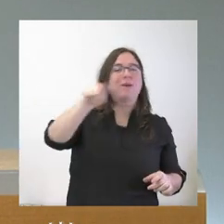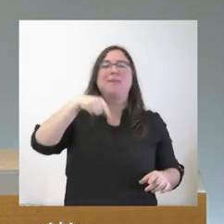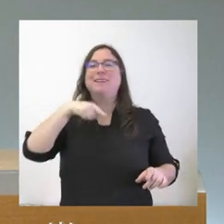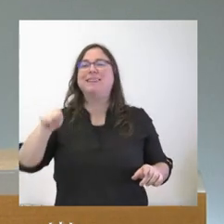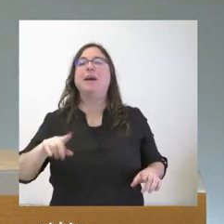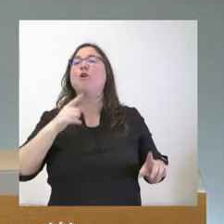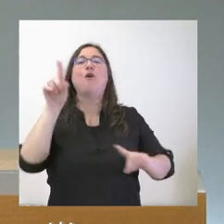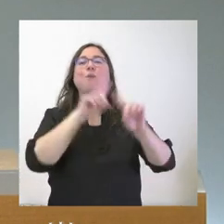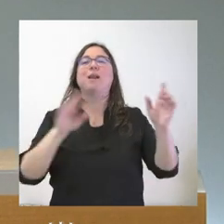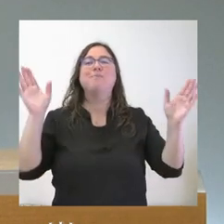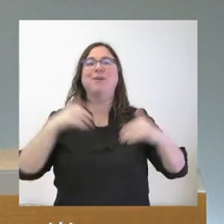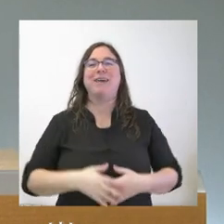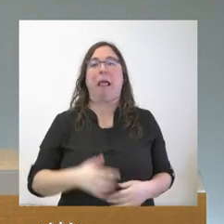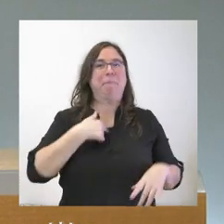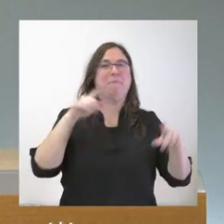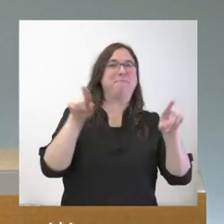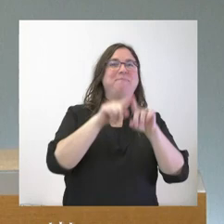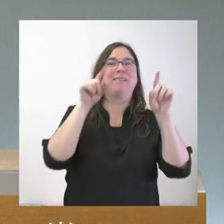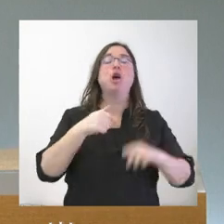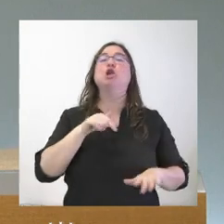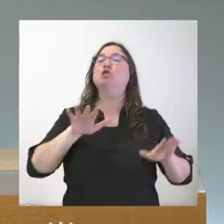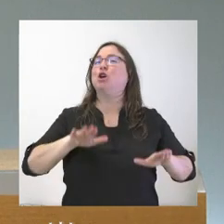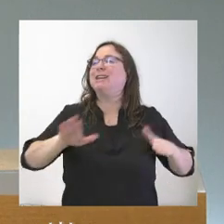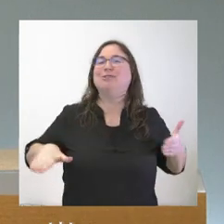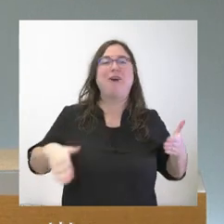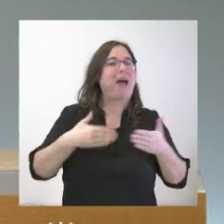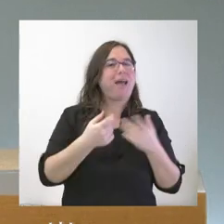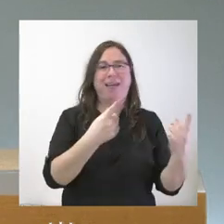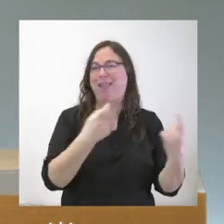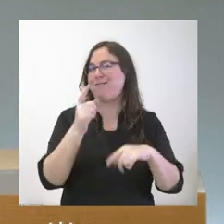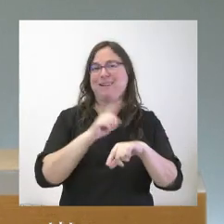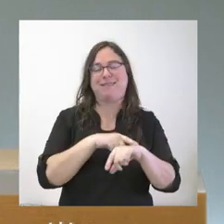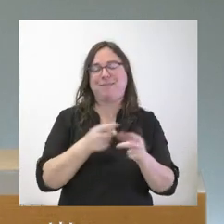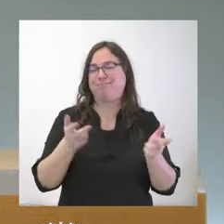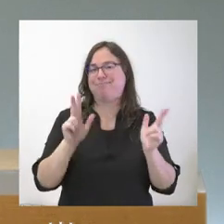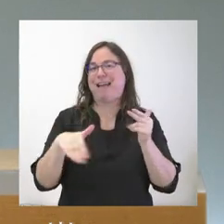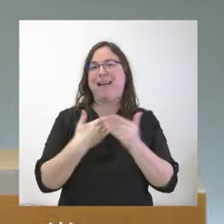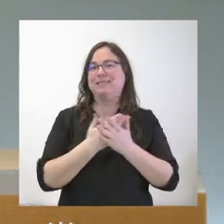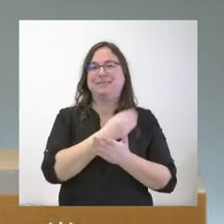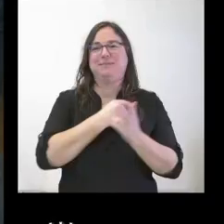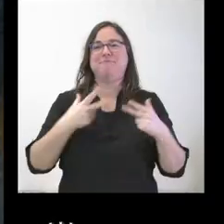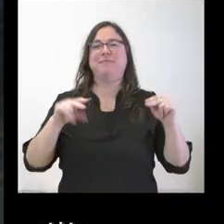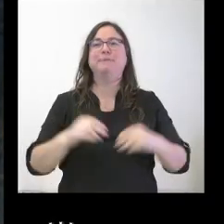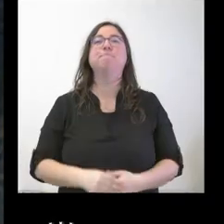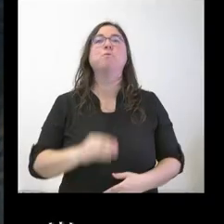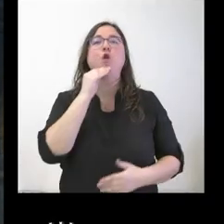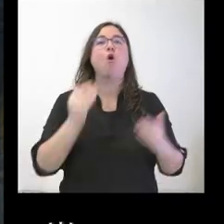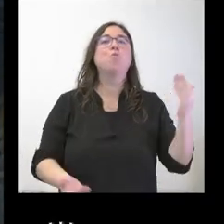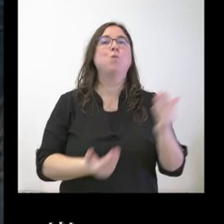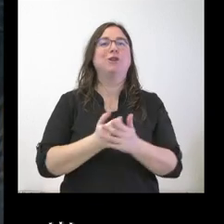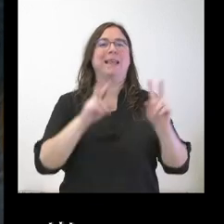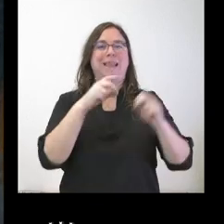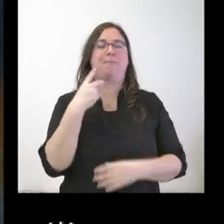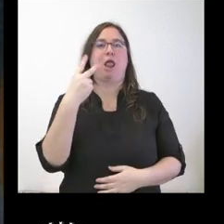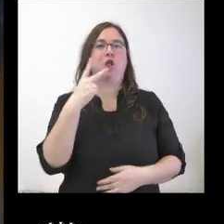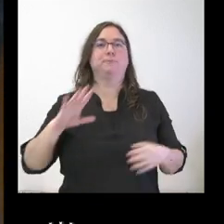no hay problema, porque ya saben ustedes que yo estaré aquí el tiempo que haga falta para responder todas sus preguntas. Sí, buenos días. Son dos cuestiones sobre la